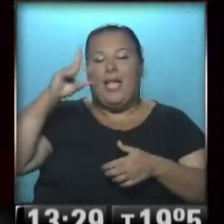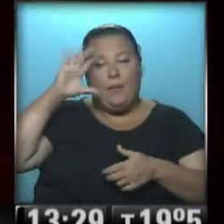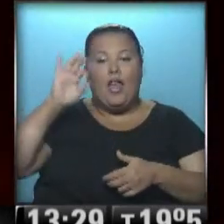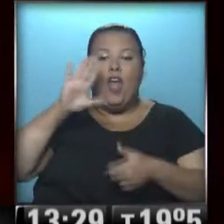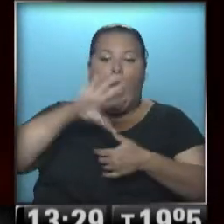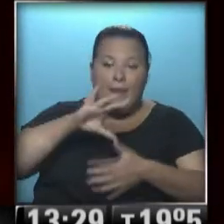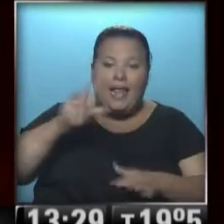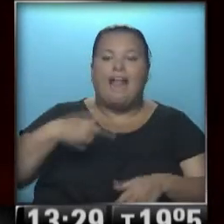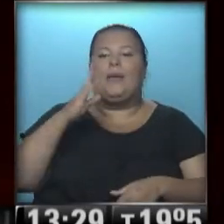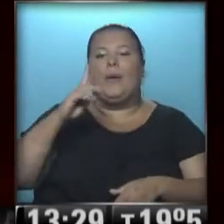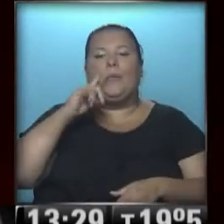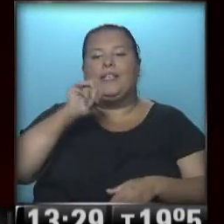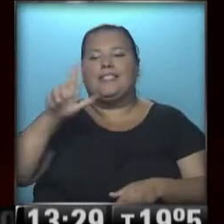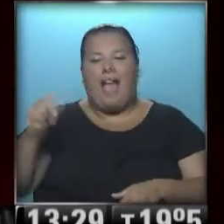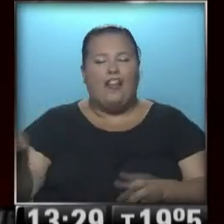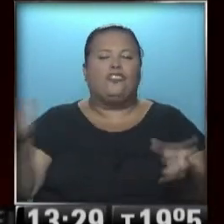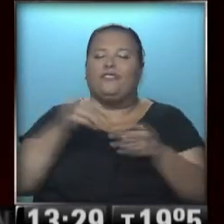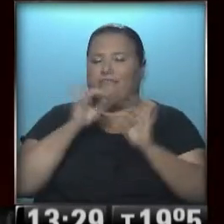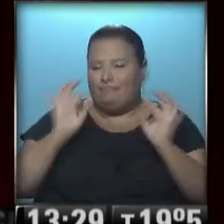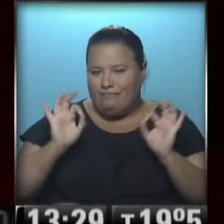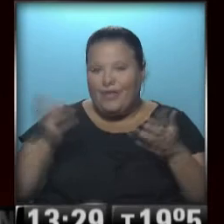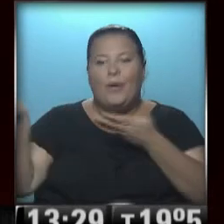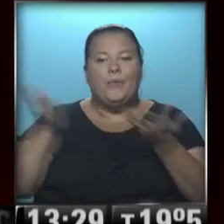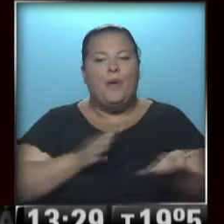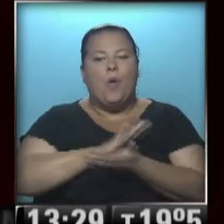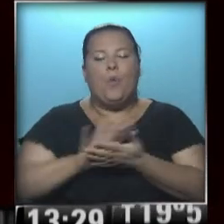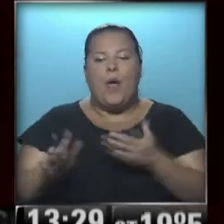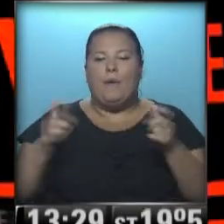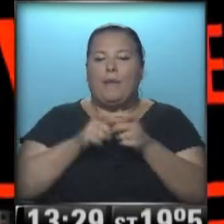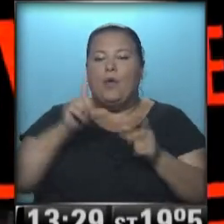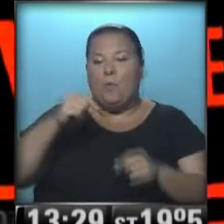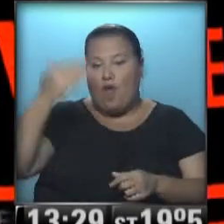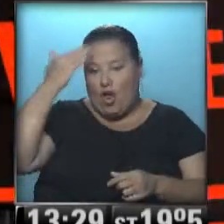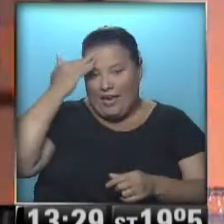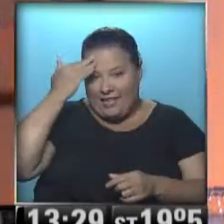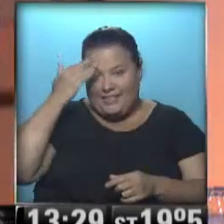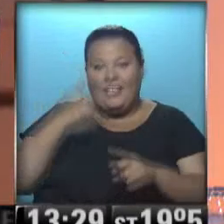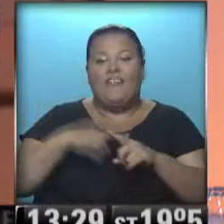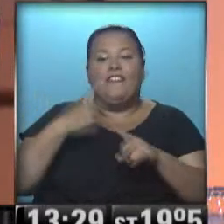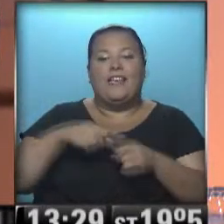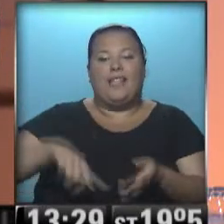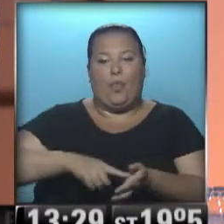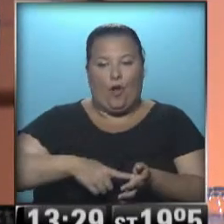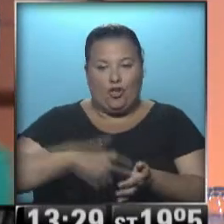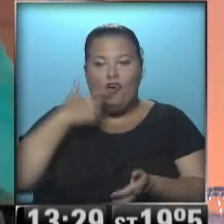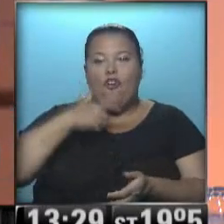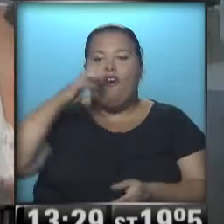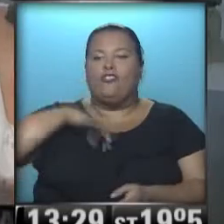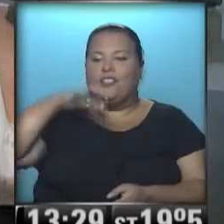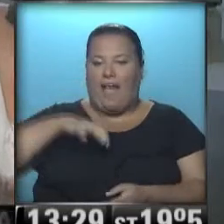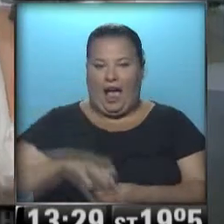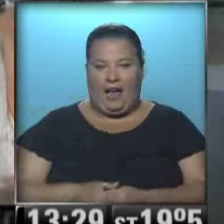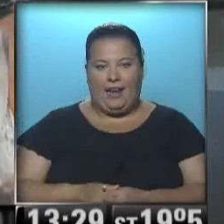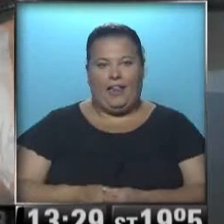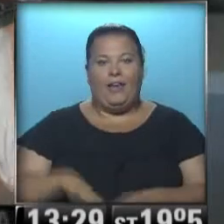la competencia pizarra. Está todo dicho, bienvenida a la nueva edición, 15ª edición del Festival Buenos Aires, Rojo Sangre. Con